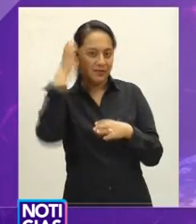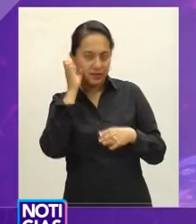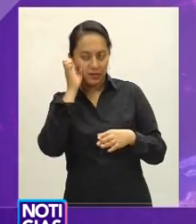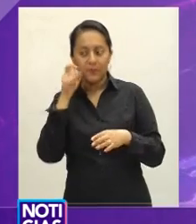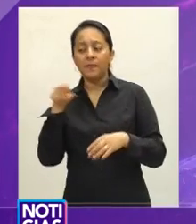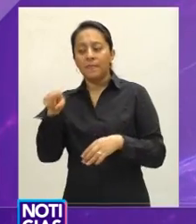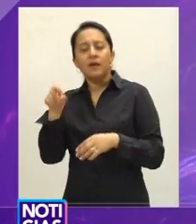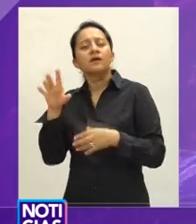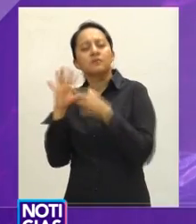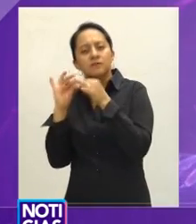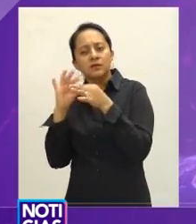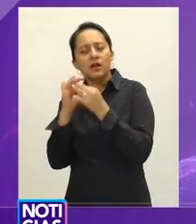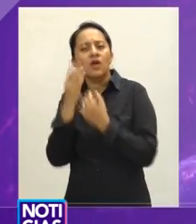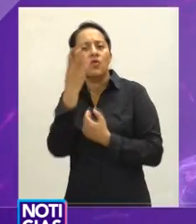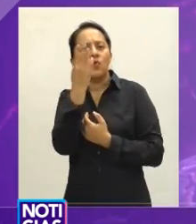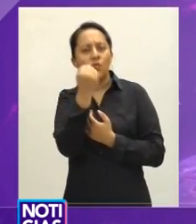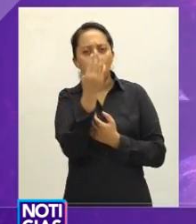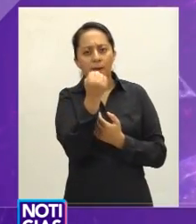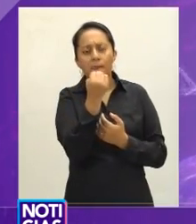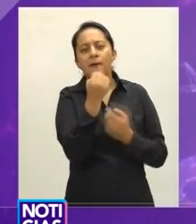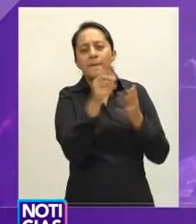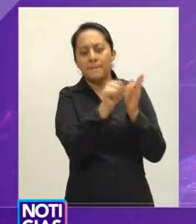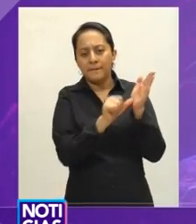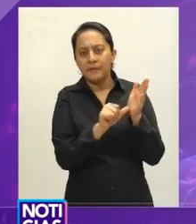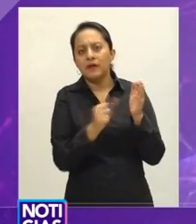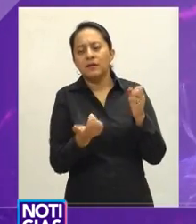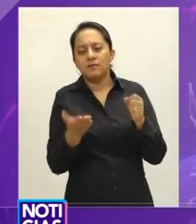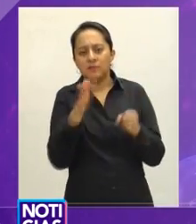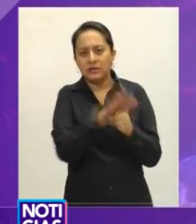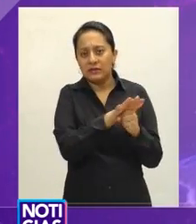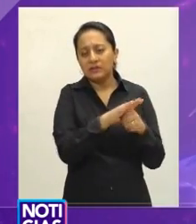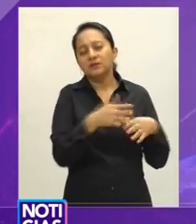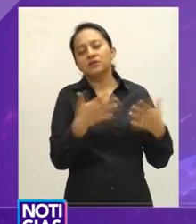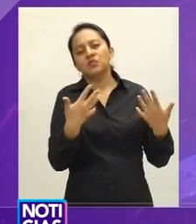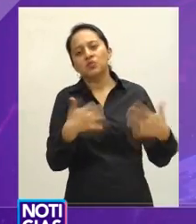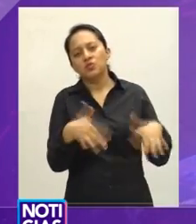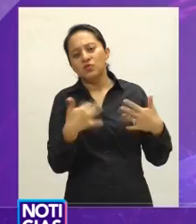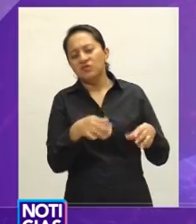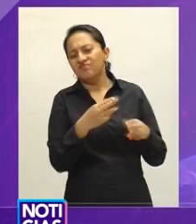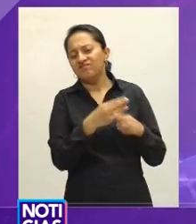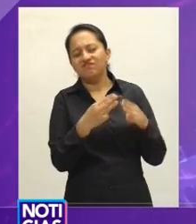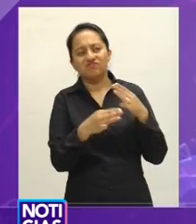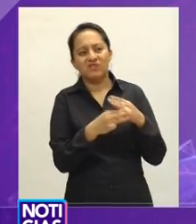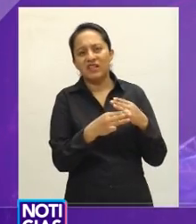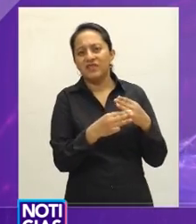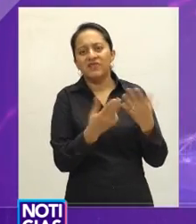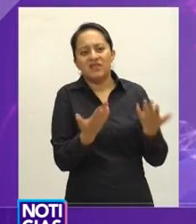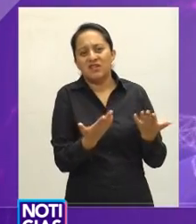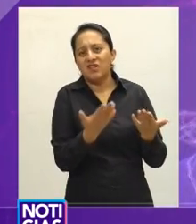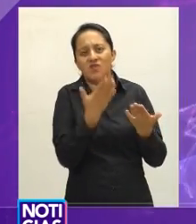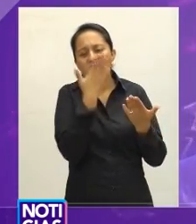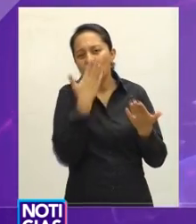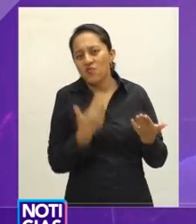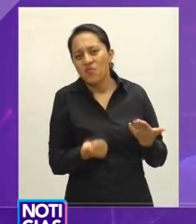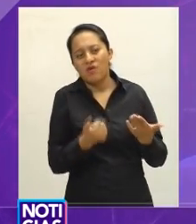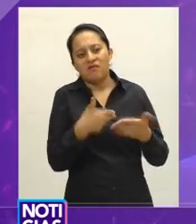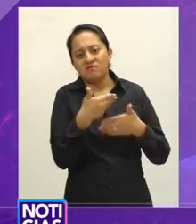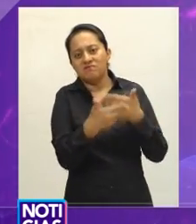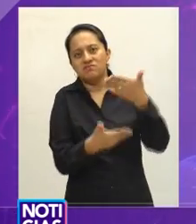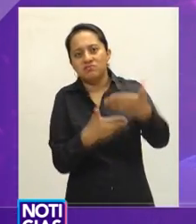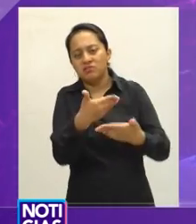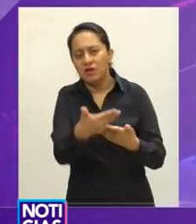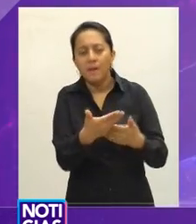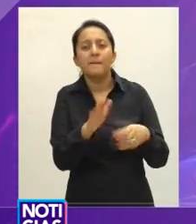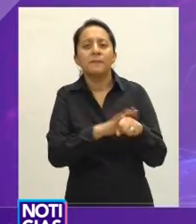de las administraciones los resultados en la materia no son palpables, pues no hay avances en la misma ya que no se ha beneficiado al peatón,